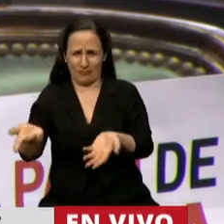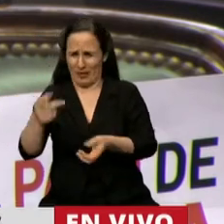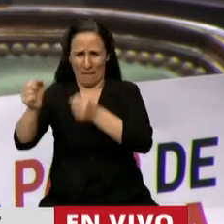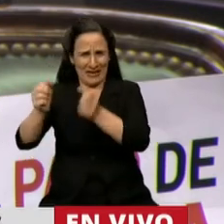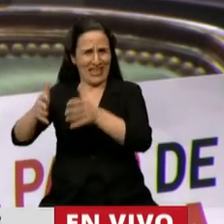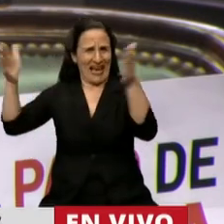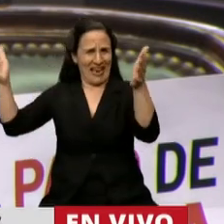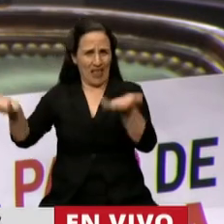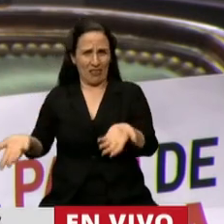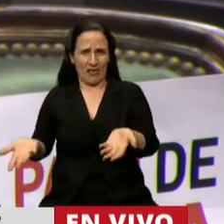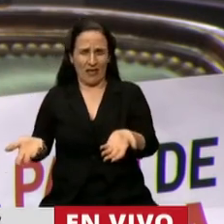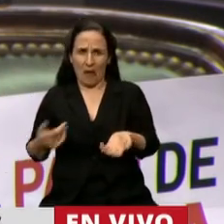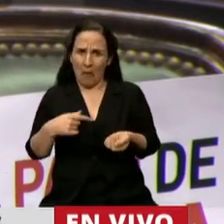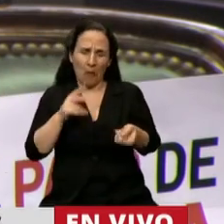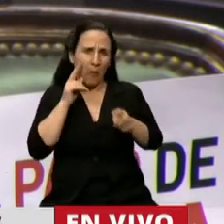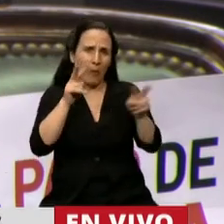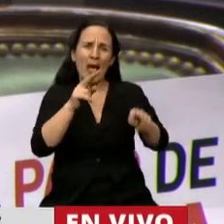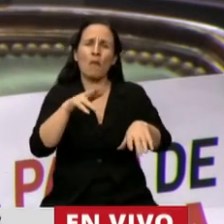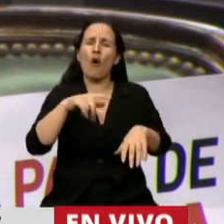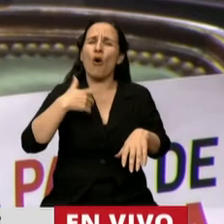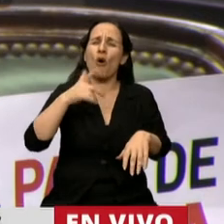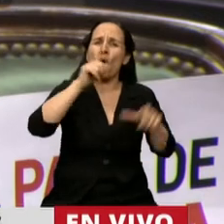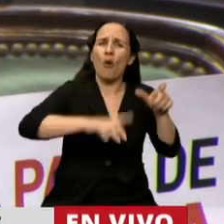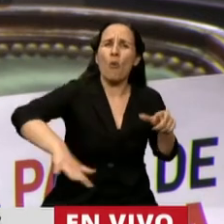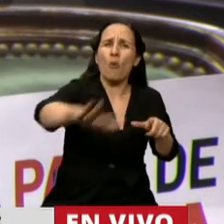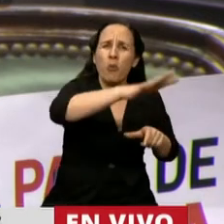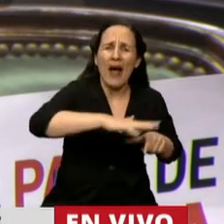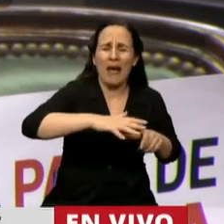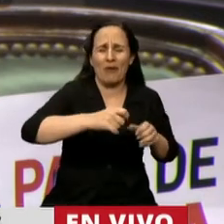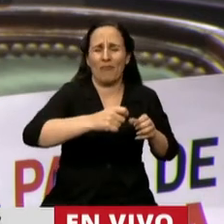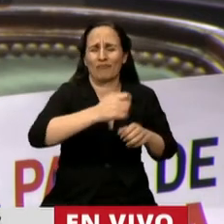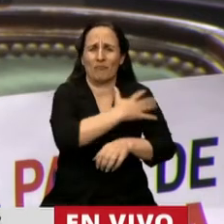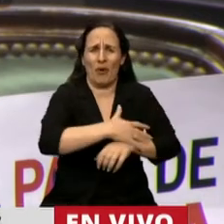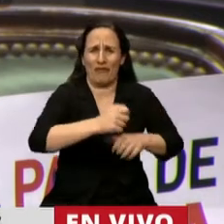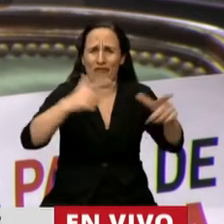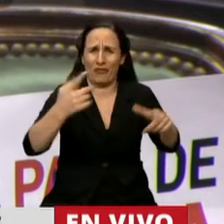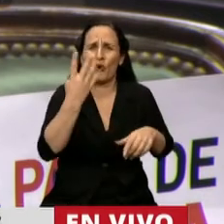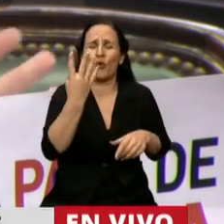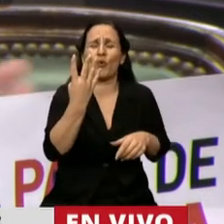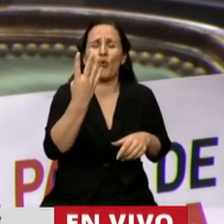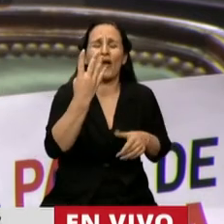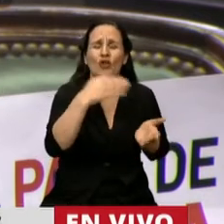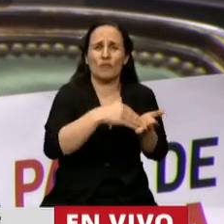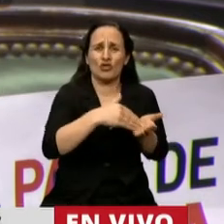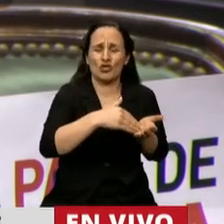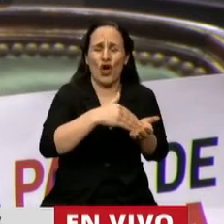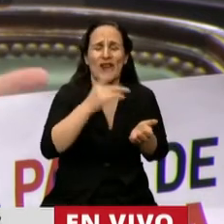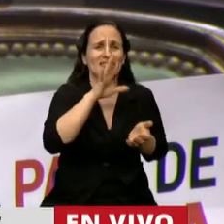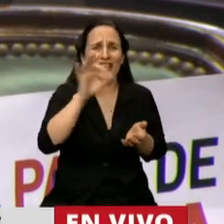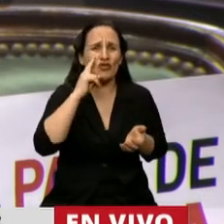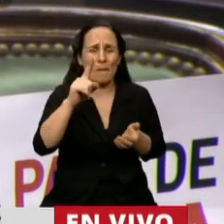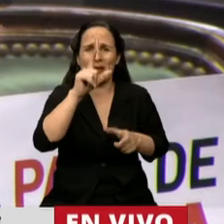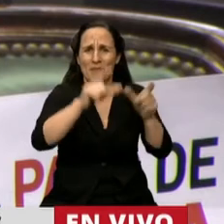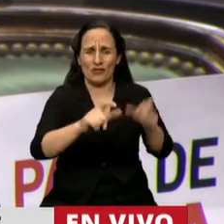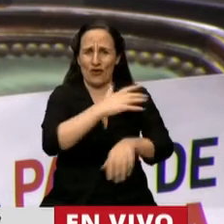vemos cómo se hunden las grandes mayorías populares aumentando la pobreza, 4 millones y medio de indigentes en la Argentina,